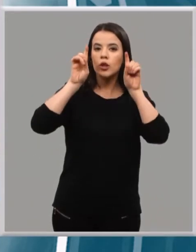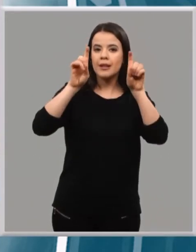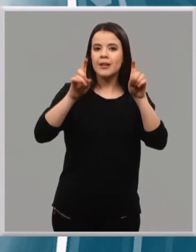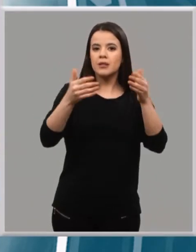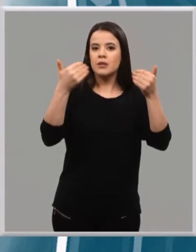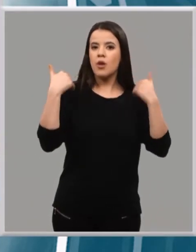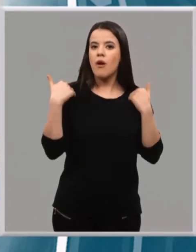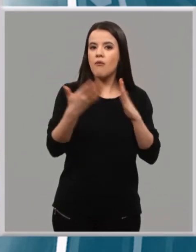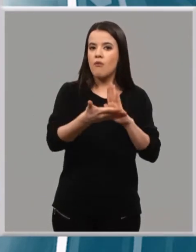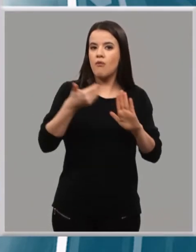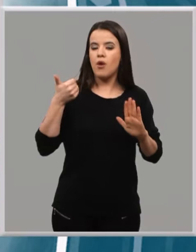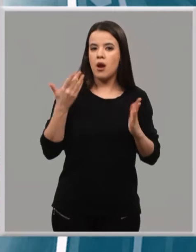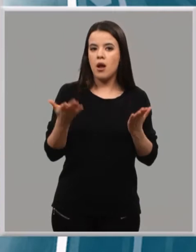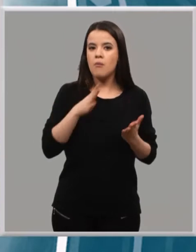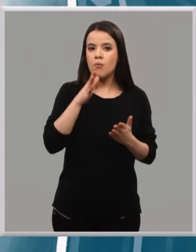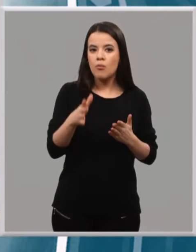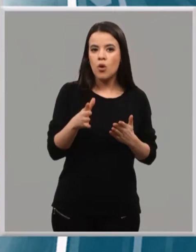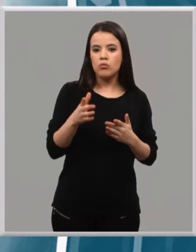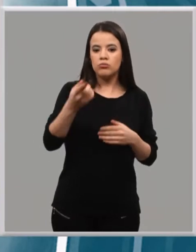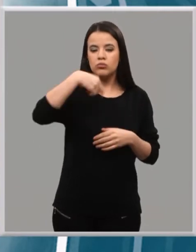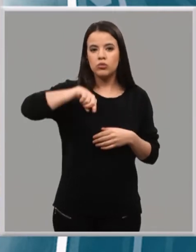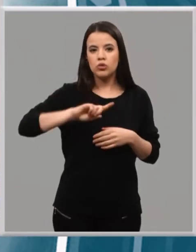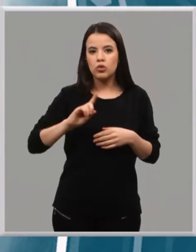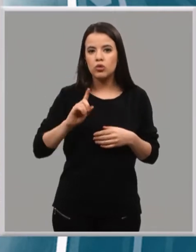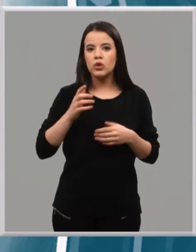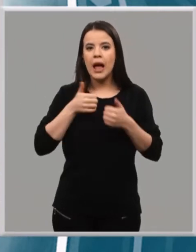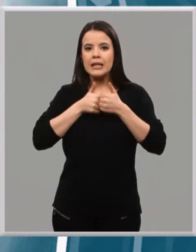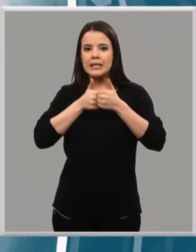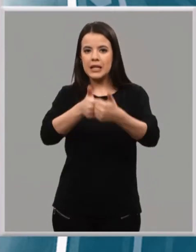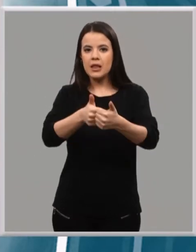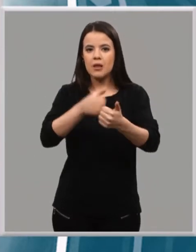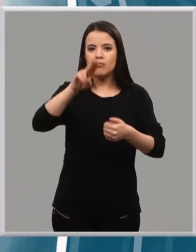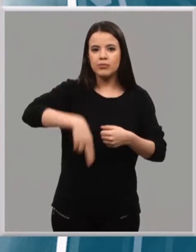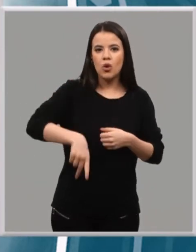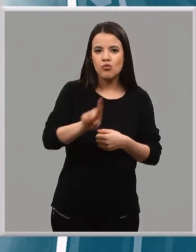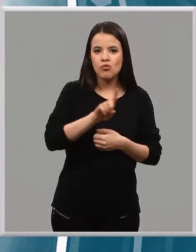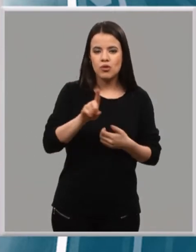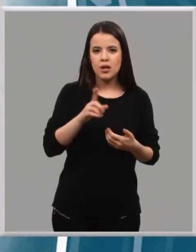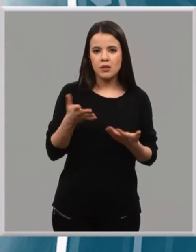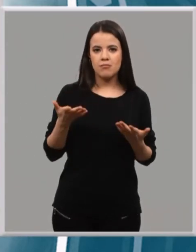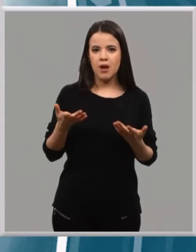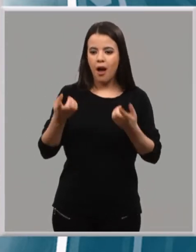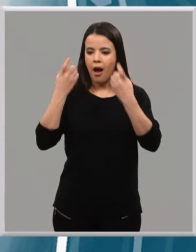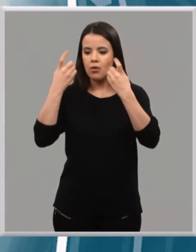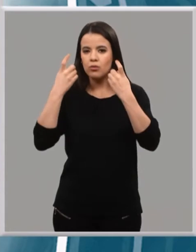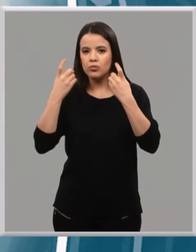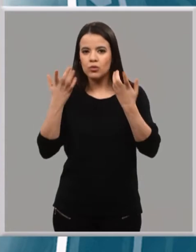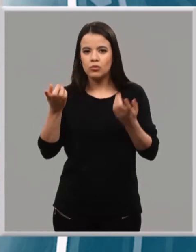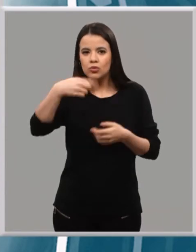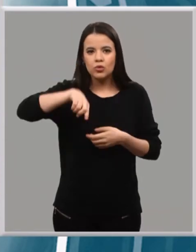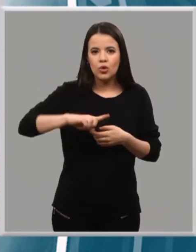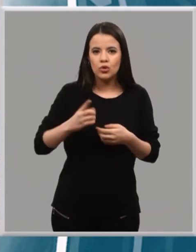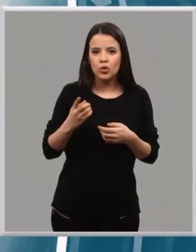que se nos ha impuesto al tener que proporcionar esos cuidados asistenciales a nuestros alumnos, para lo cual ni tenemos